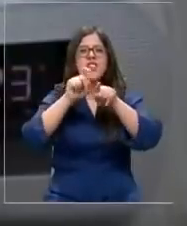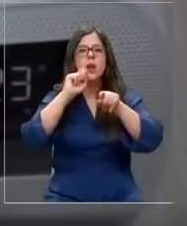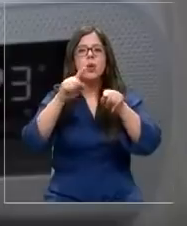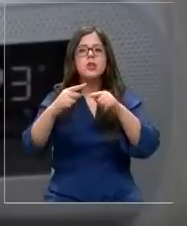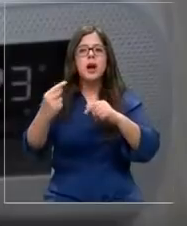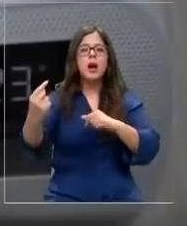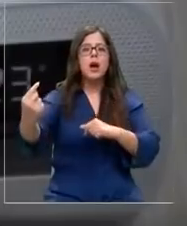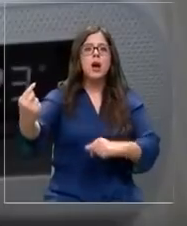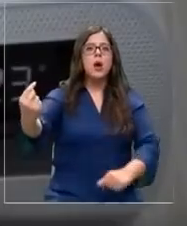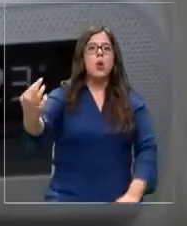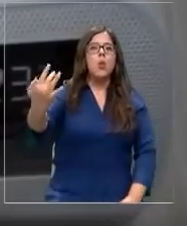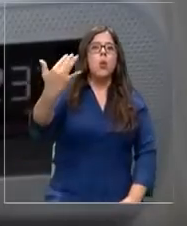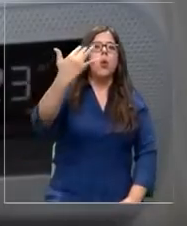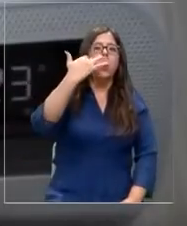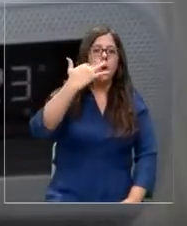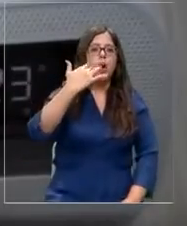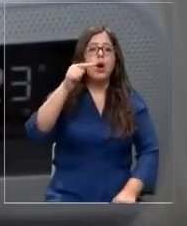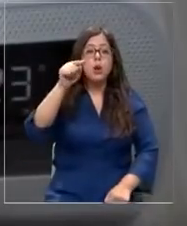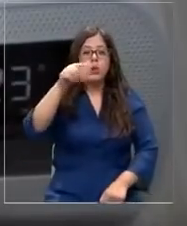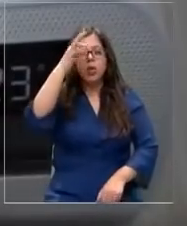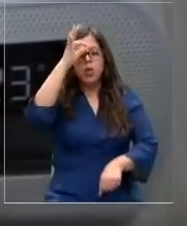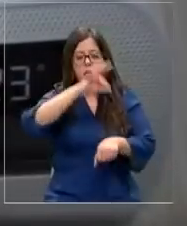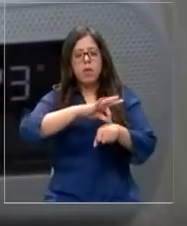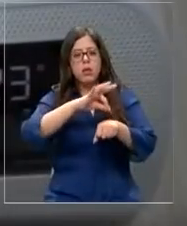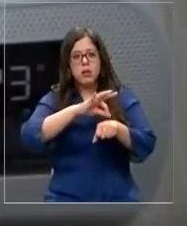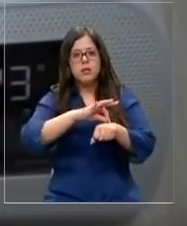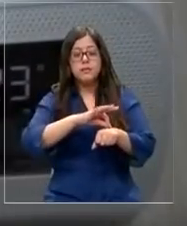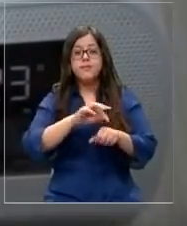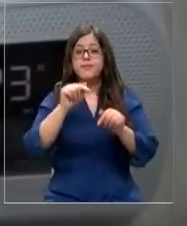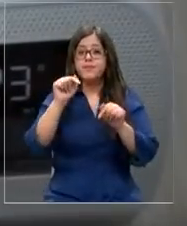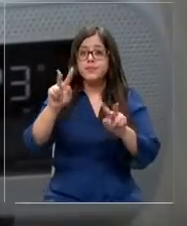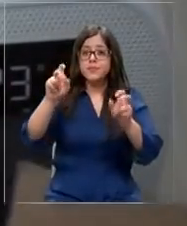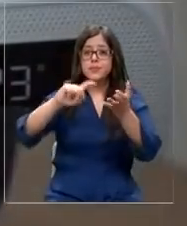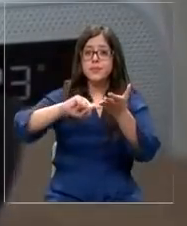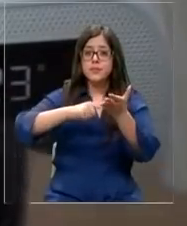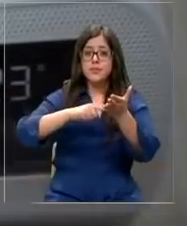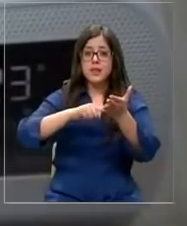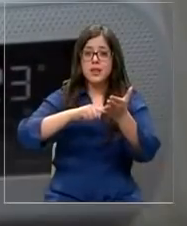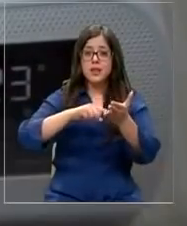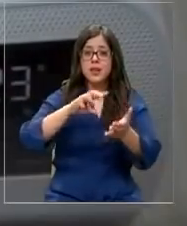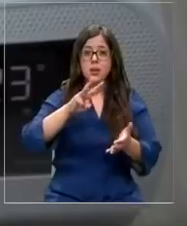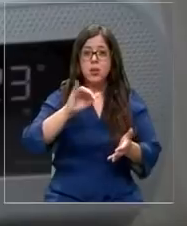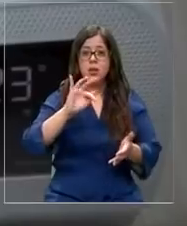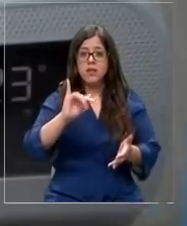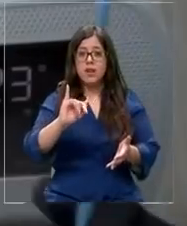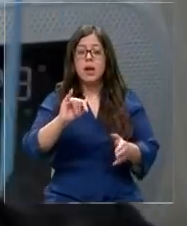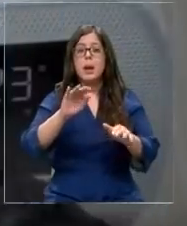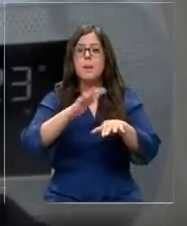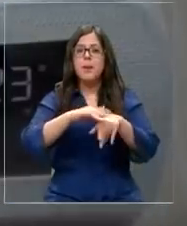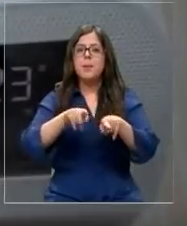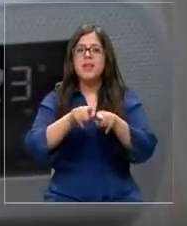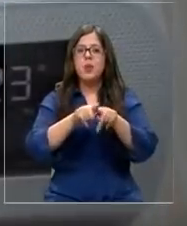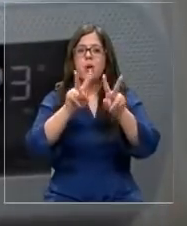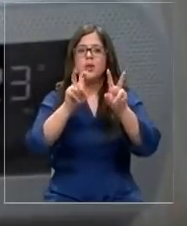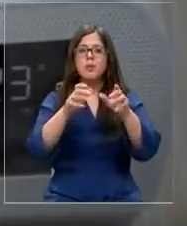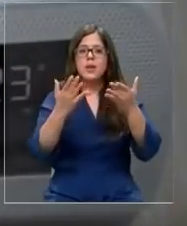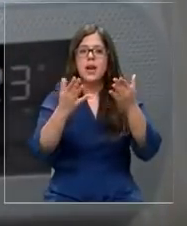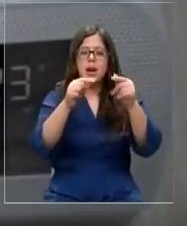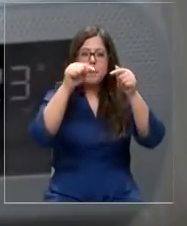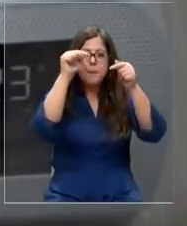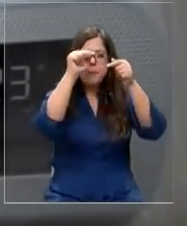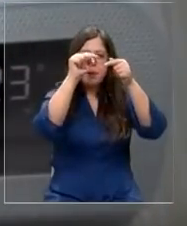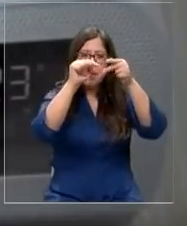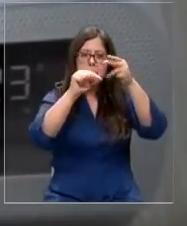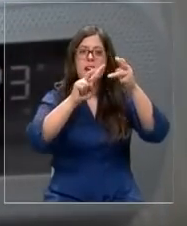aire acondicionado que te llega y que terminas prácticamente enfermándote. La tecnología Windfree permite tener una unidad interior con microagujeros,